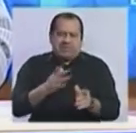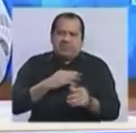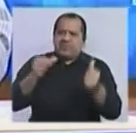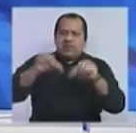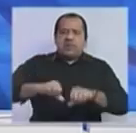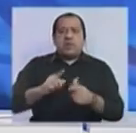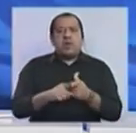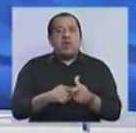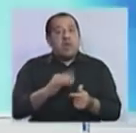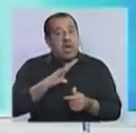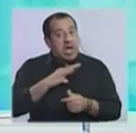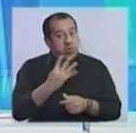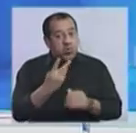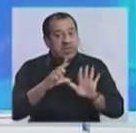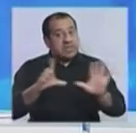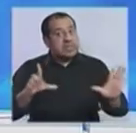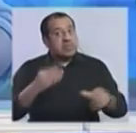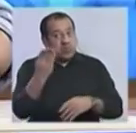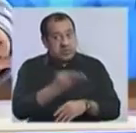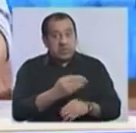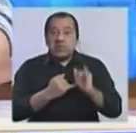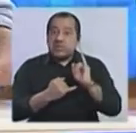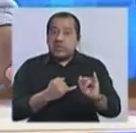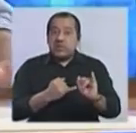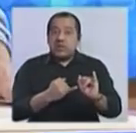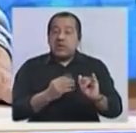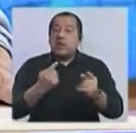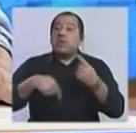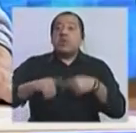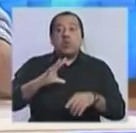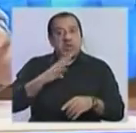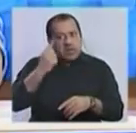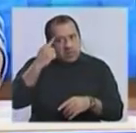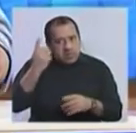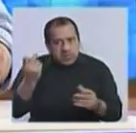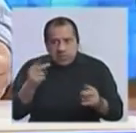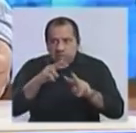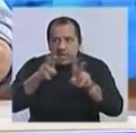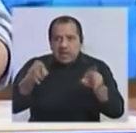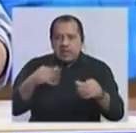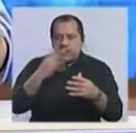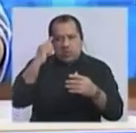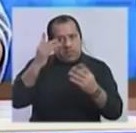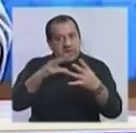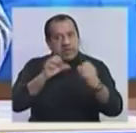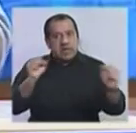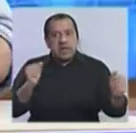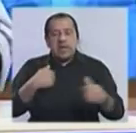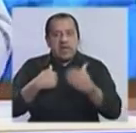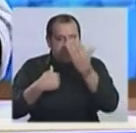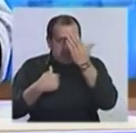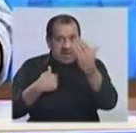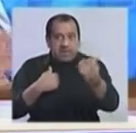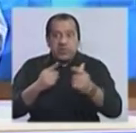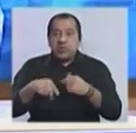Pero hay un 47% de la población que está diciendo cosas. Exacto, pero hay que hacer esa lectura. El Frente Amplio creo que en la última etapa comenzó a